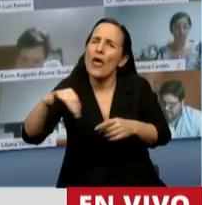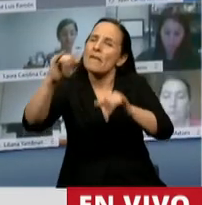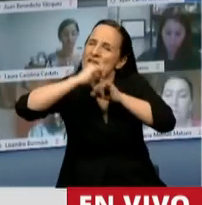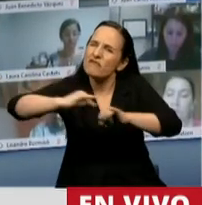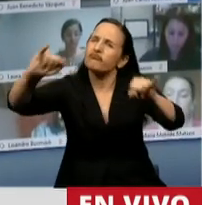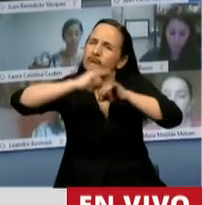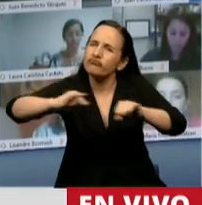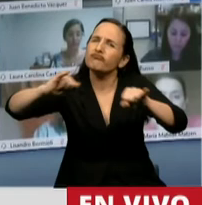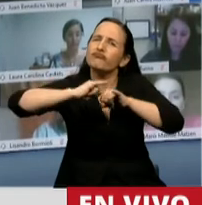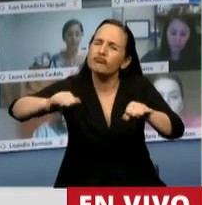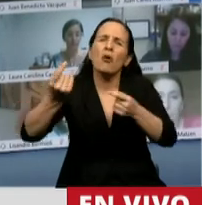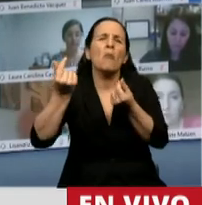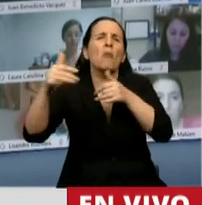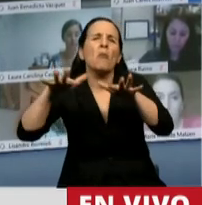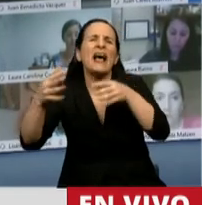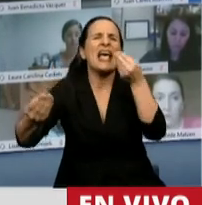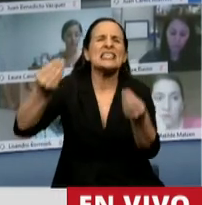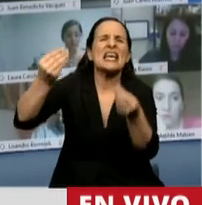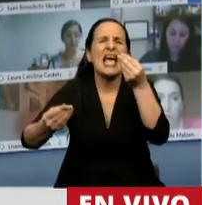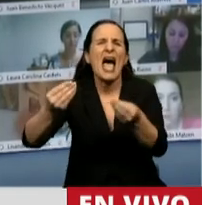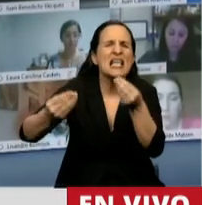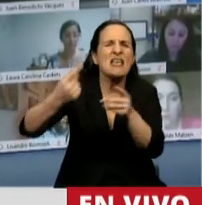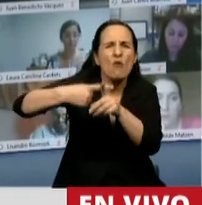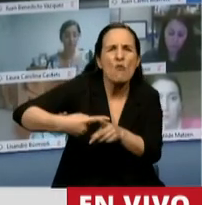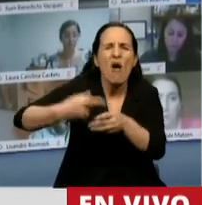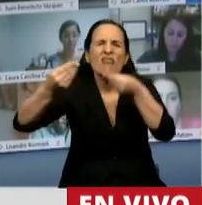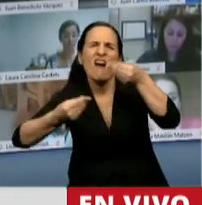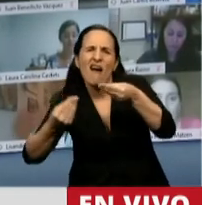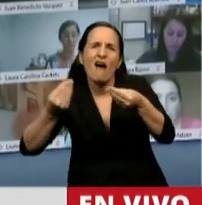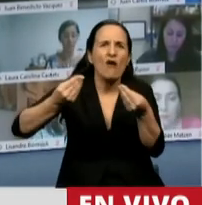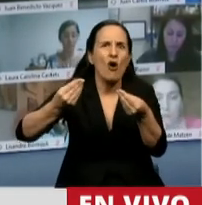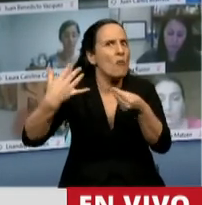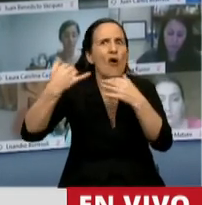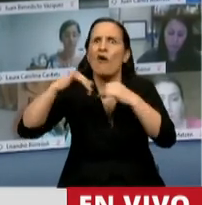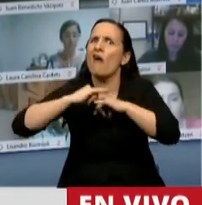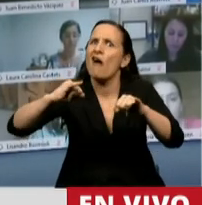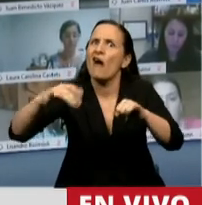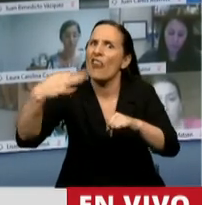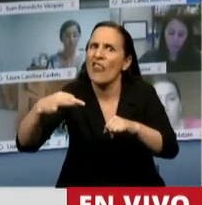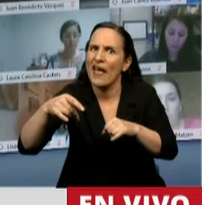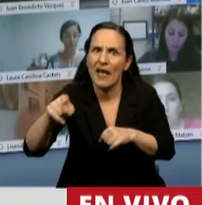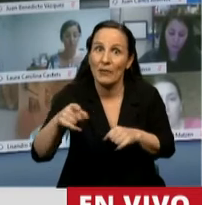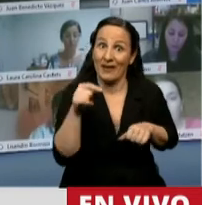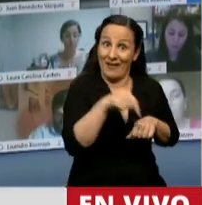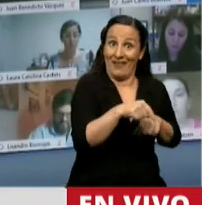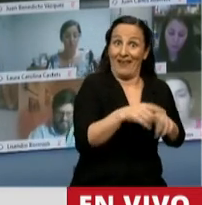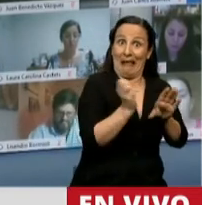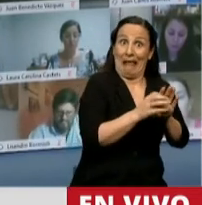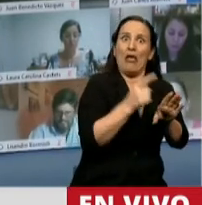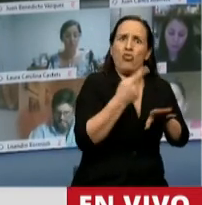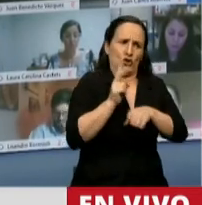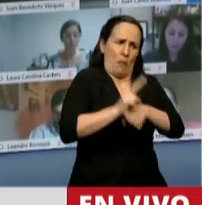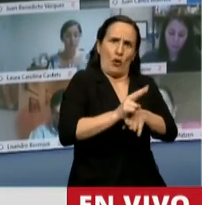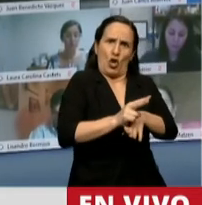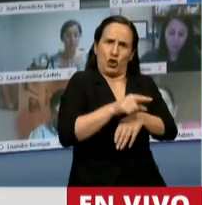al mundo en general cómo se moviliza y cómo se contabilizan esas cuentas en nuestro fondo que acá se dice que se protege